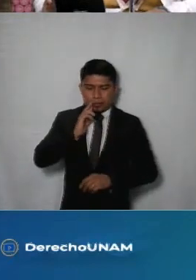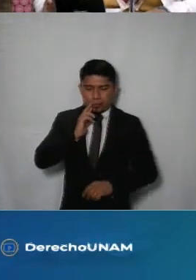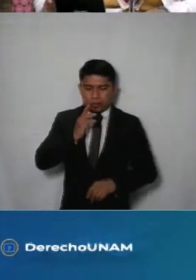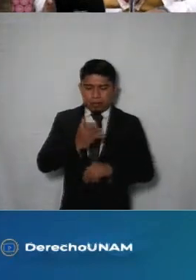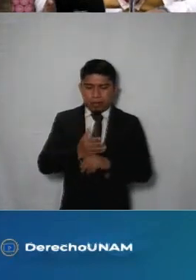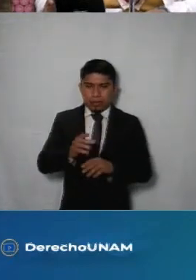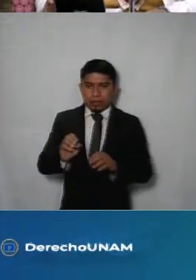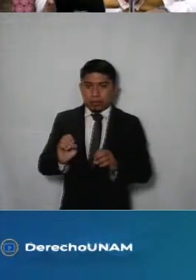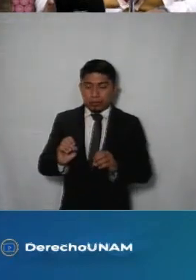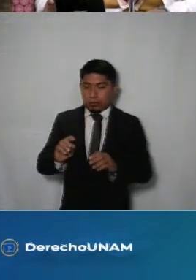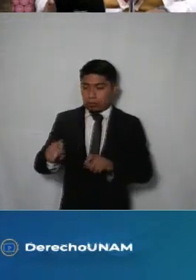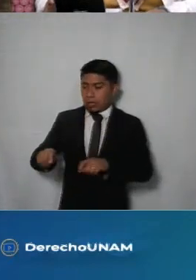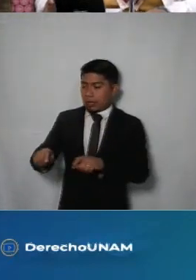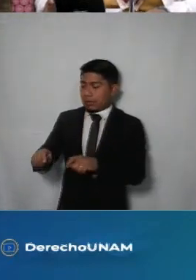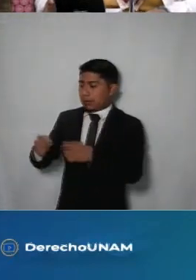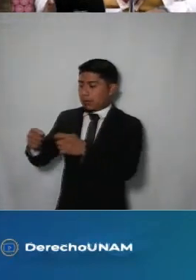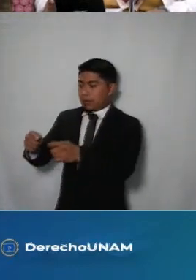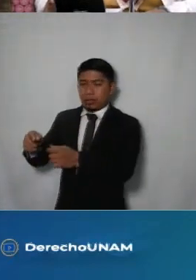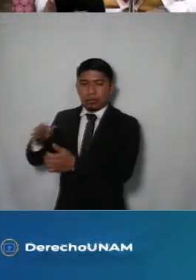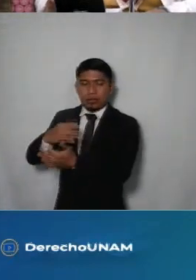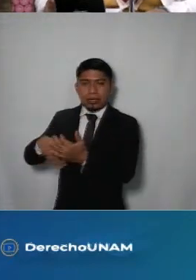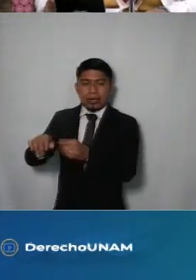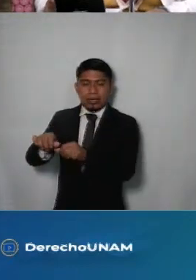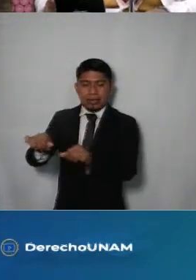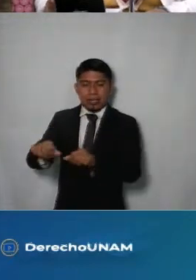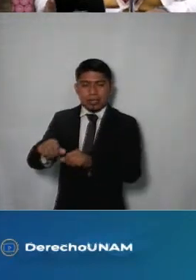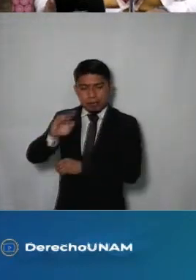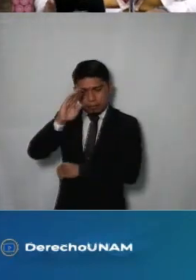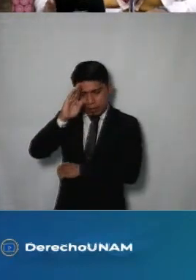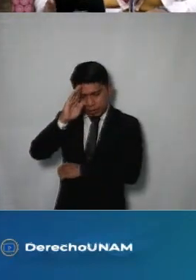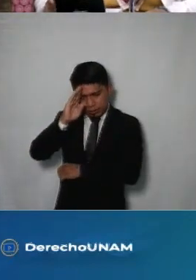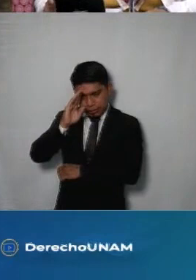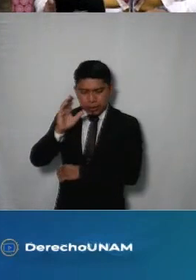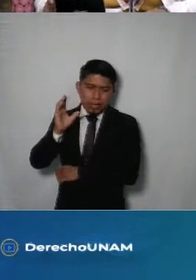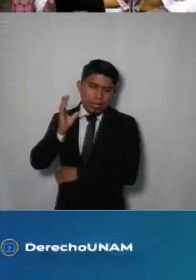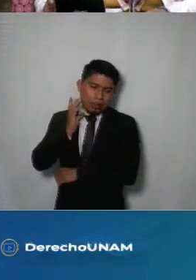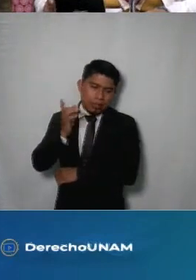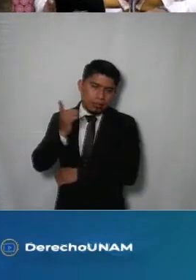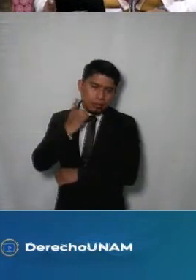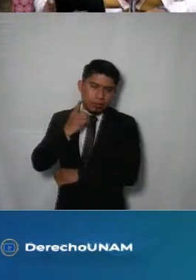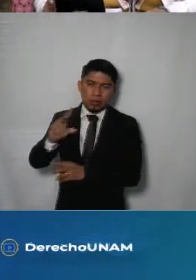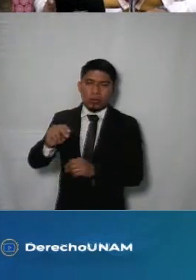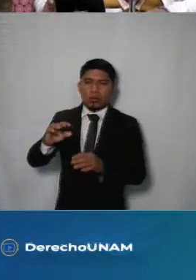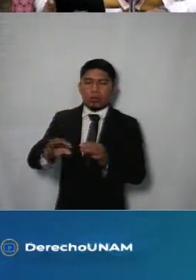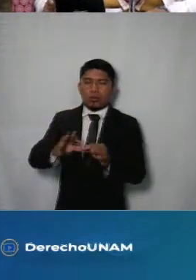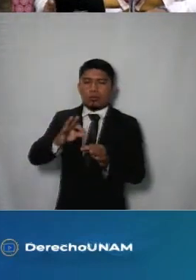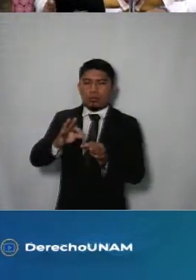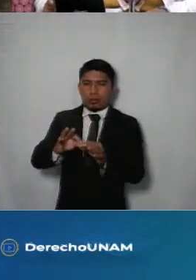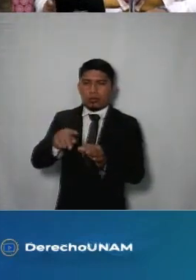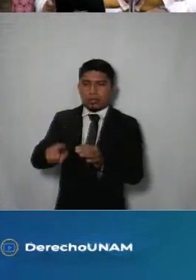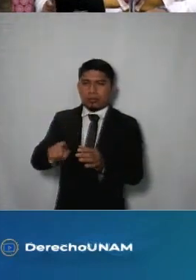incompetente y al no turnar la solicitud a todas sus áreas consideramos que el Congreso no cumplió con los principios de